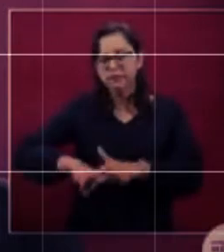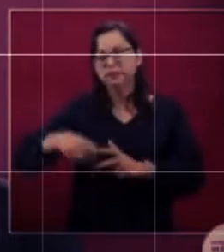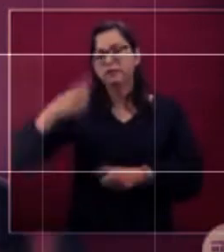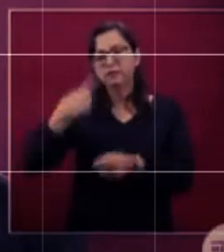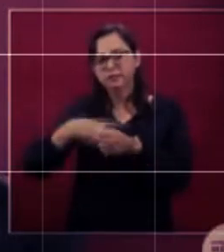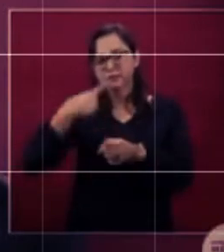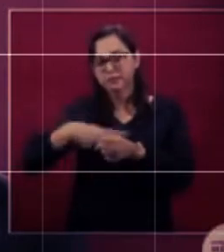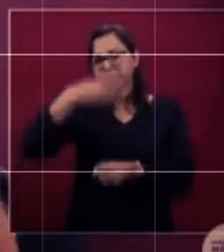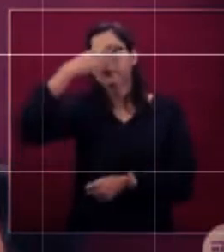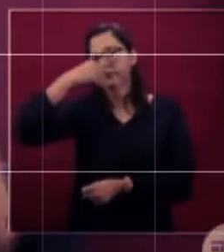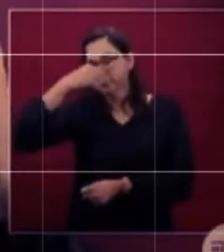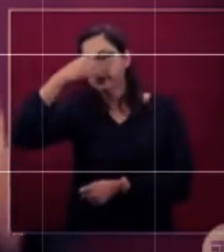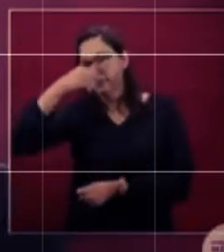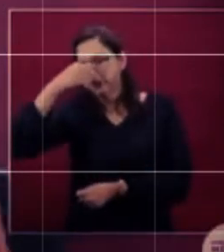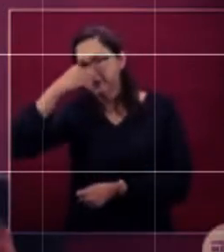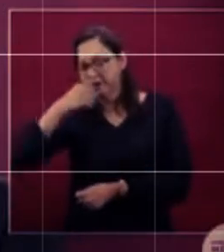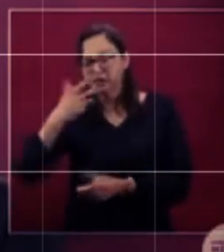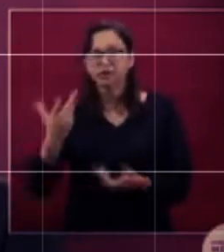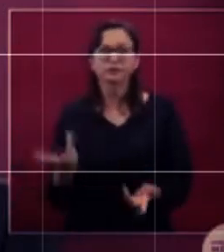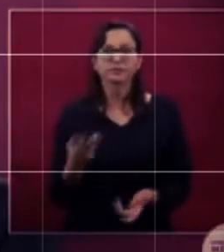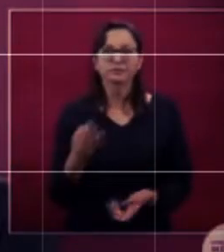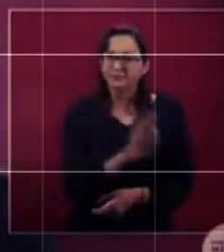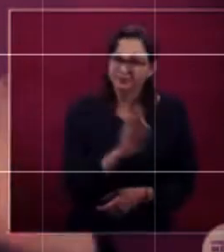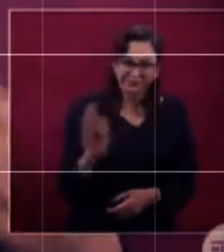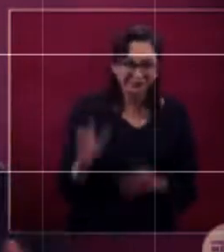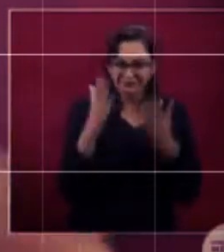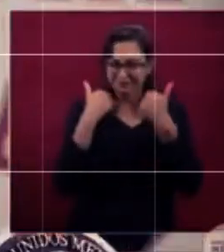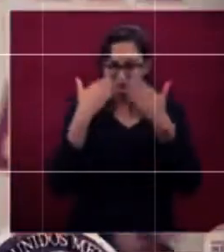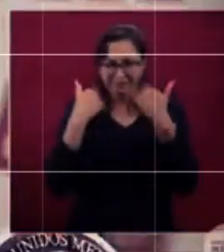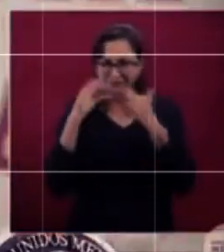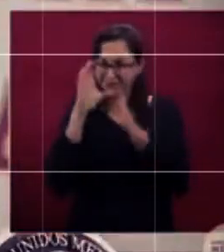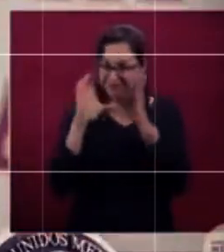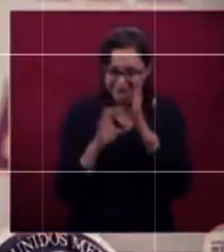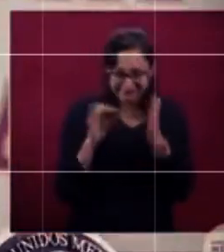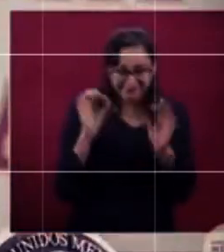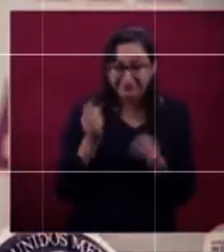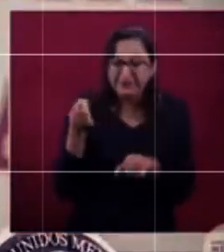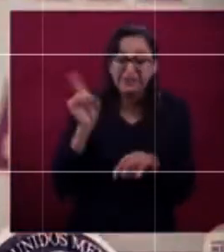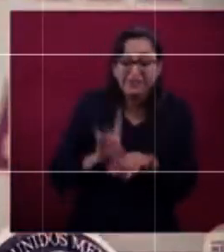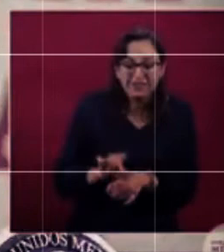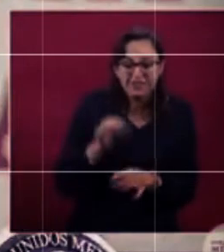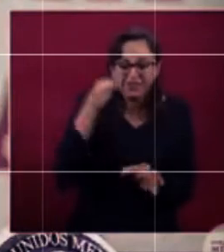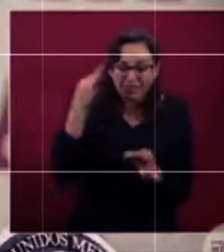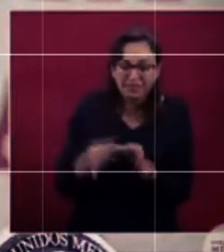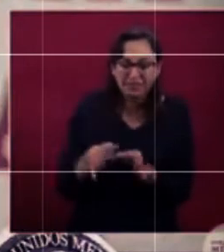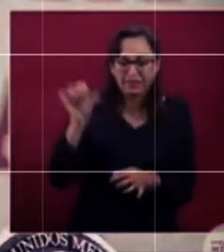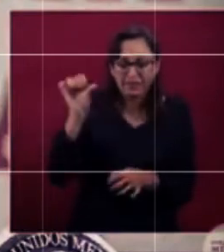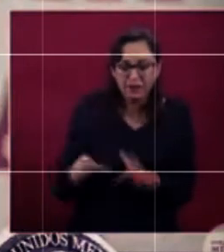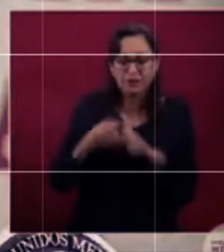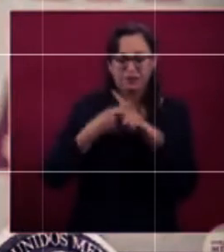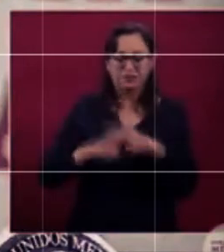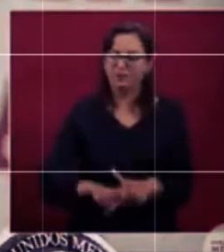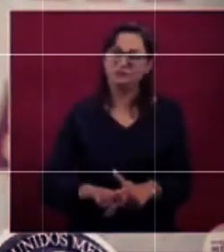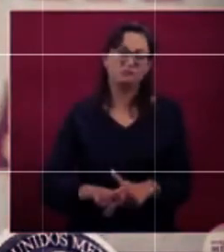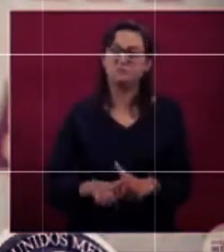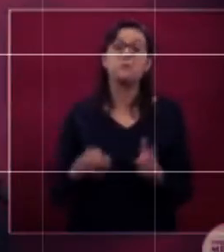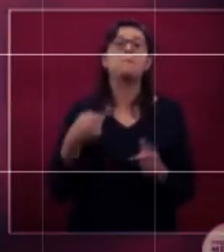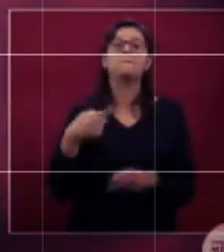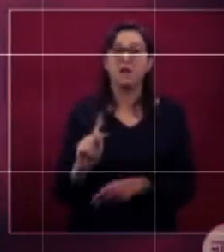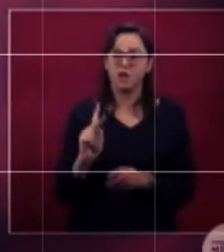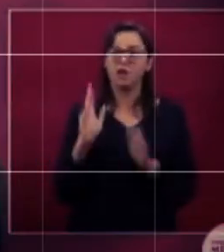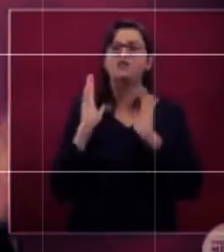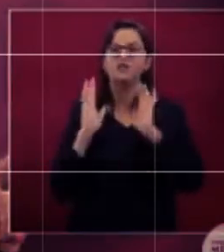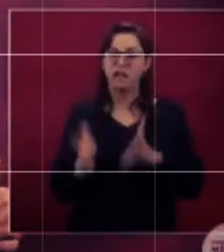no es algo programable, no empieza un día específico, pero gradualmente empezaremos a ver más casos de influenza,